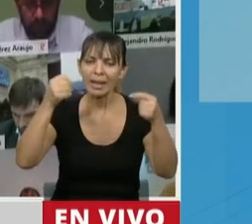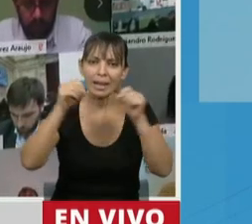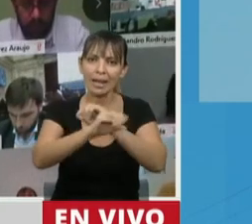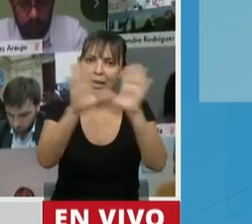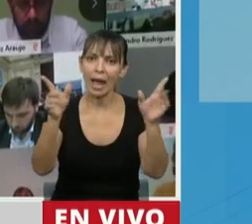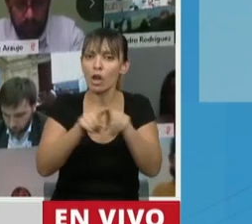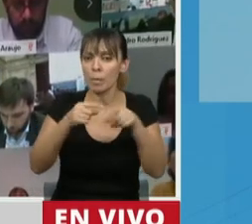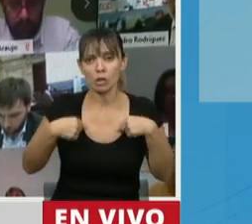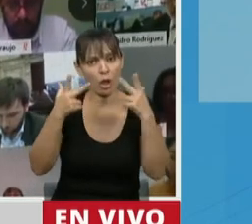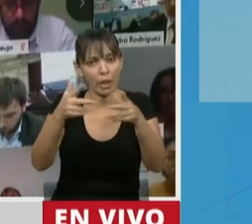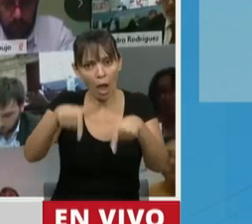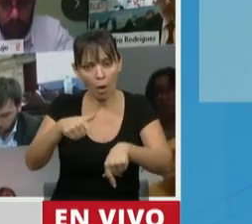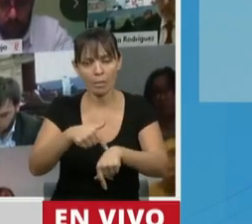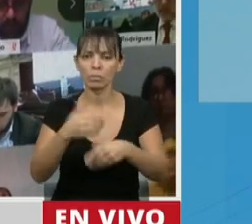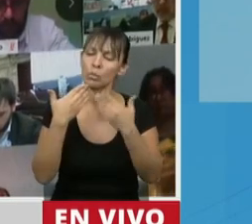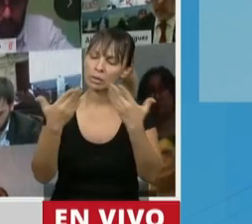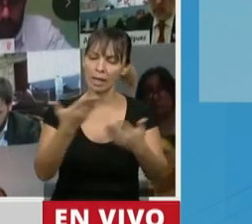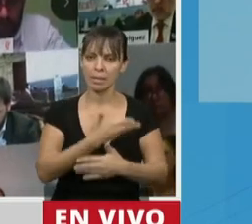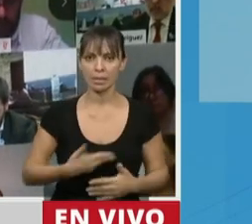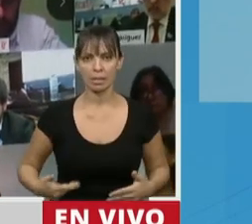diciendo en este momento. Muchas gracias, Presidente.